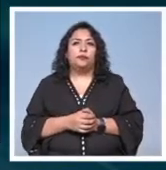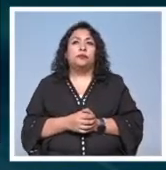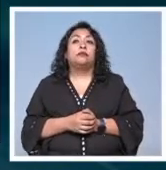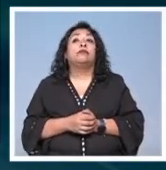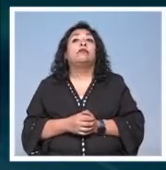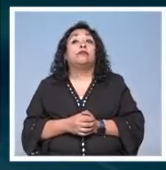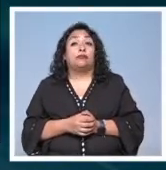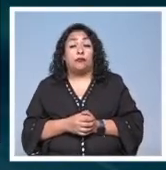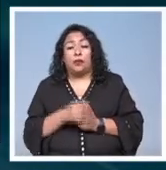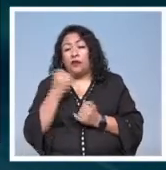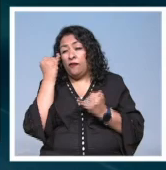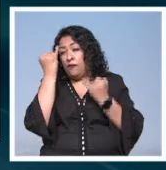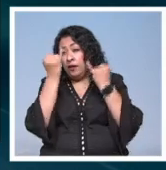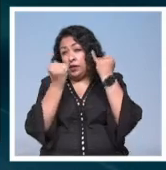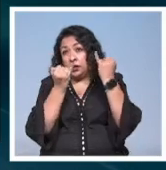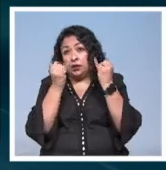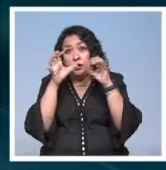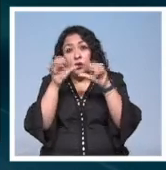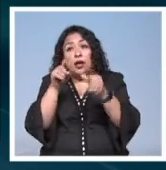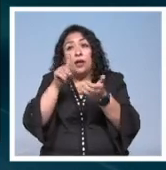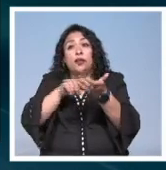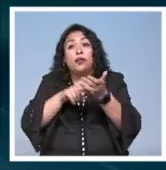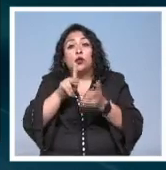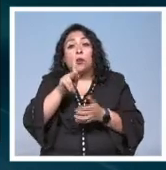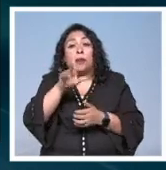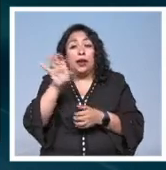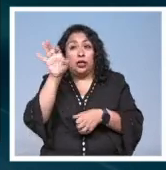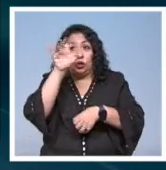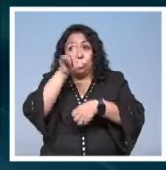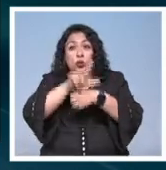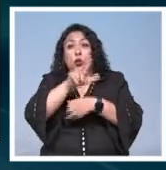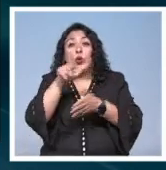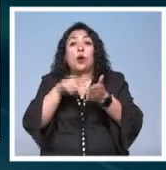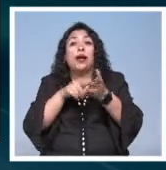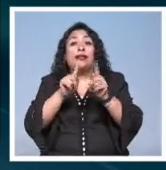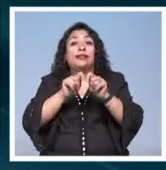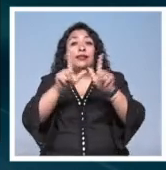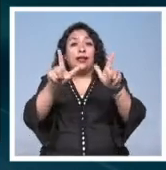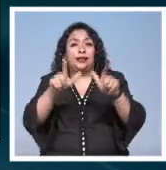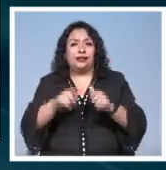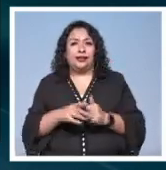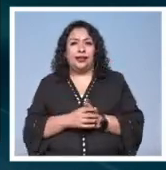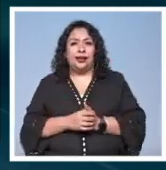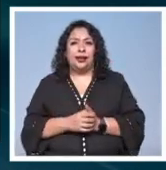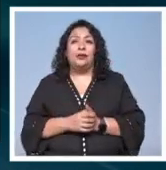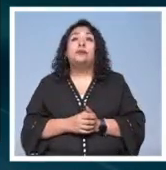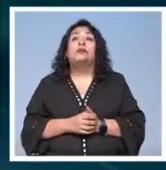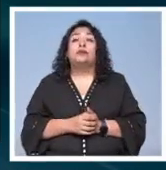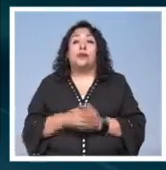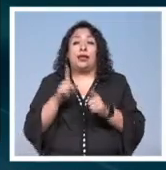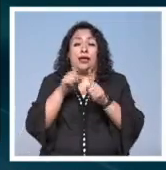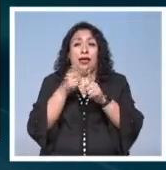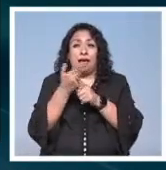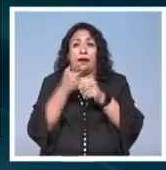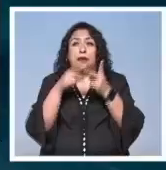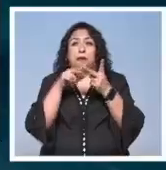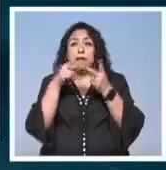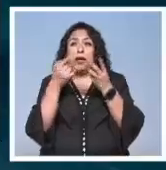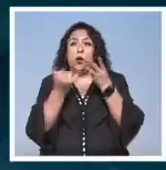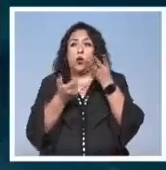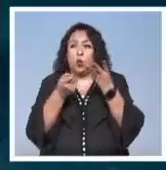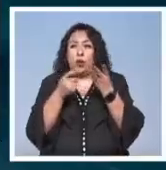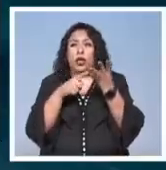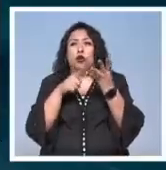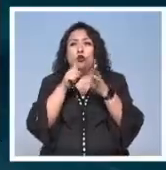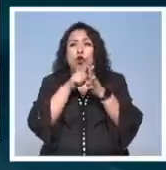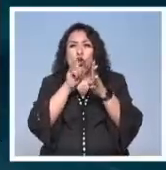La fantasía se apodera del Palacio de Cultura en Tlaxcala anime, manga videojuegos cómics